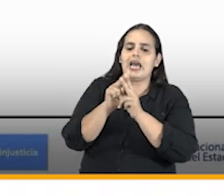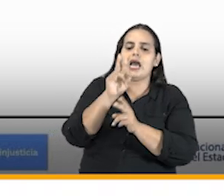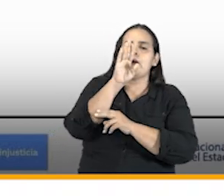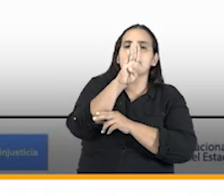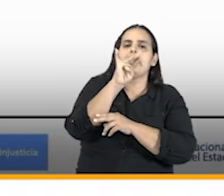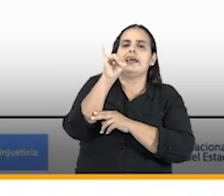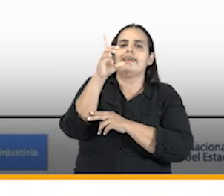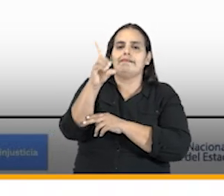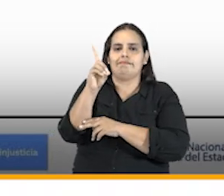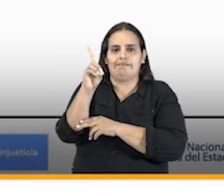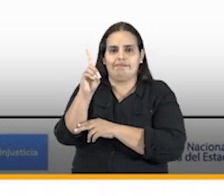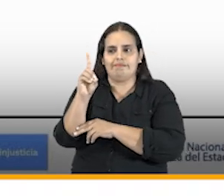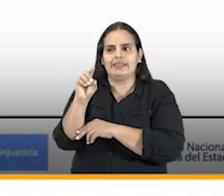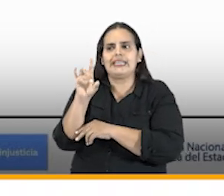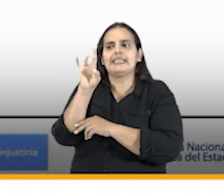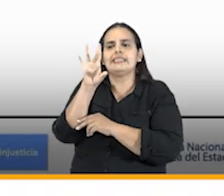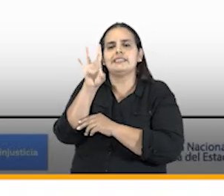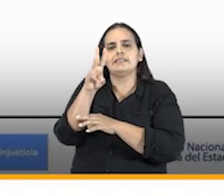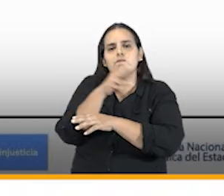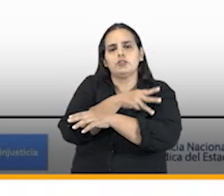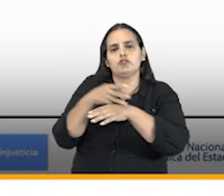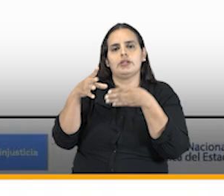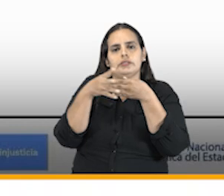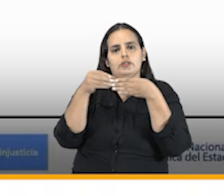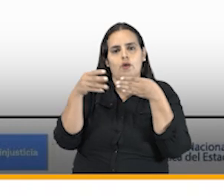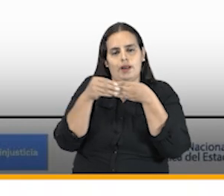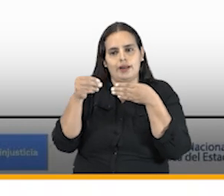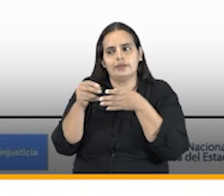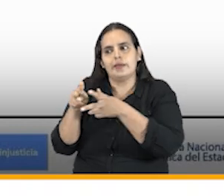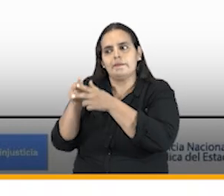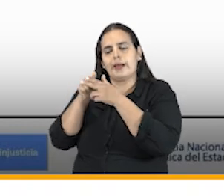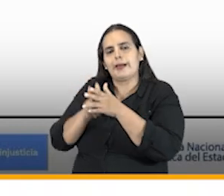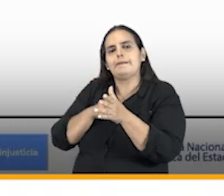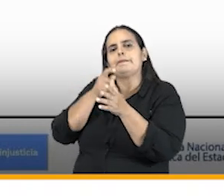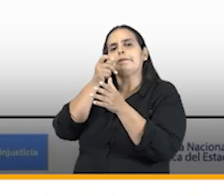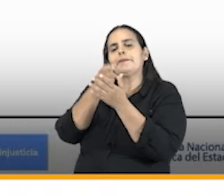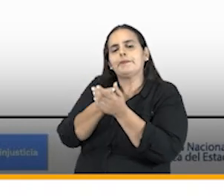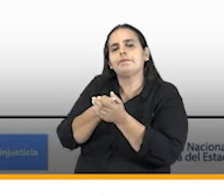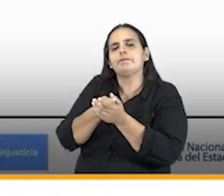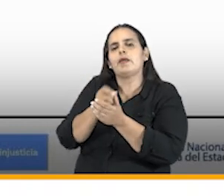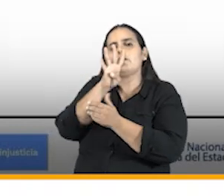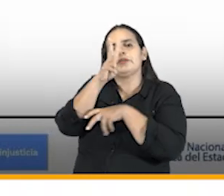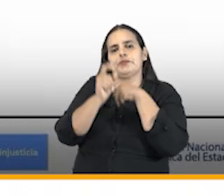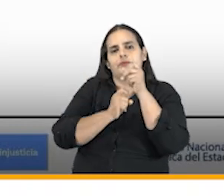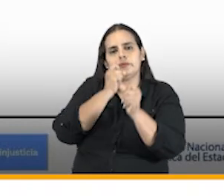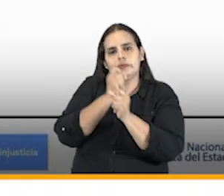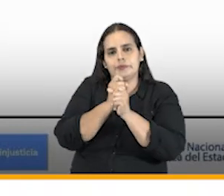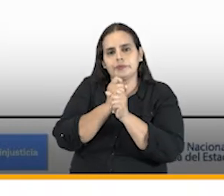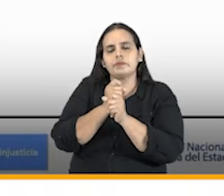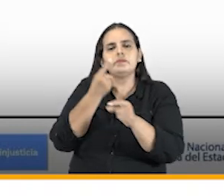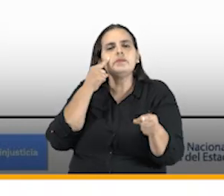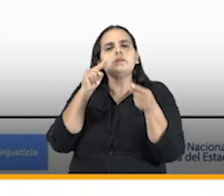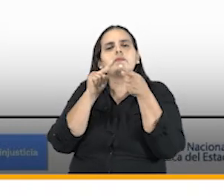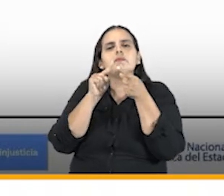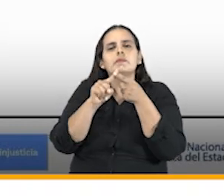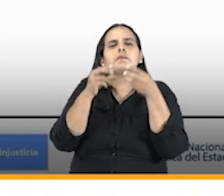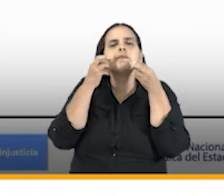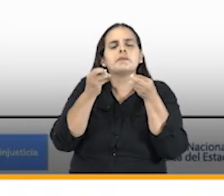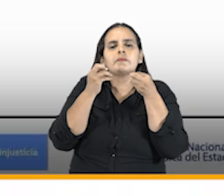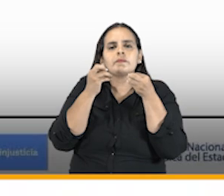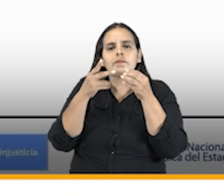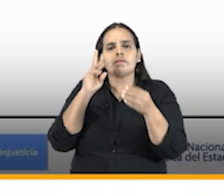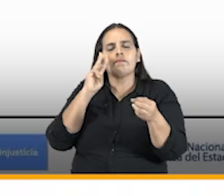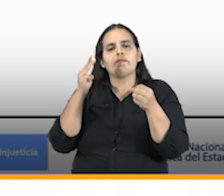Interamericano de Desarrollo por 15 millones de dólares con un plazo de ejecución de 4 años cuyo objeto fundamental